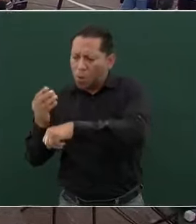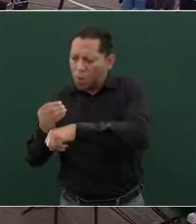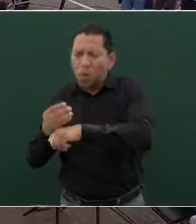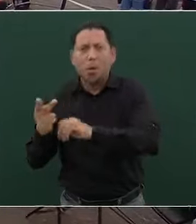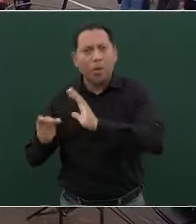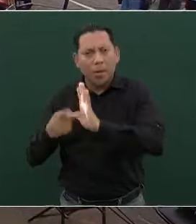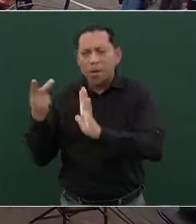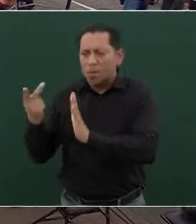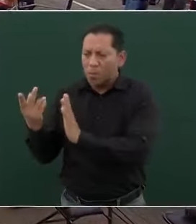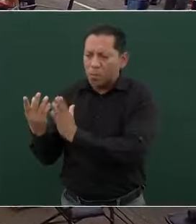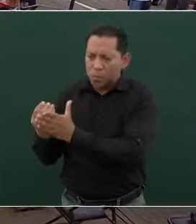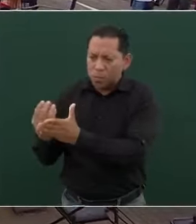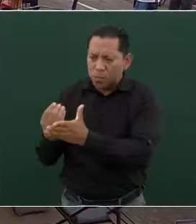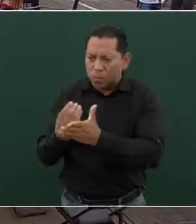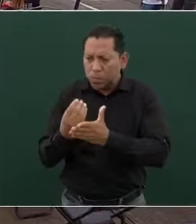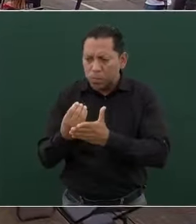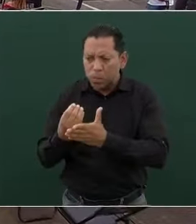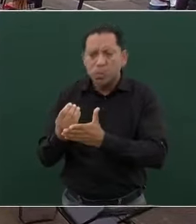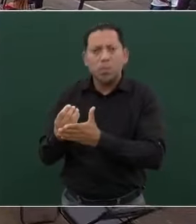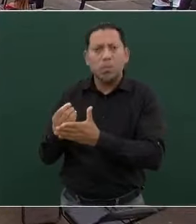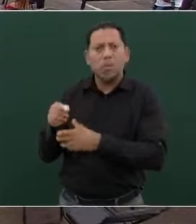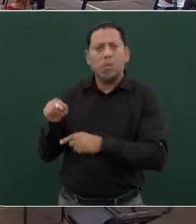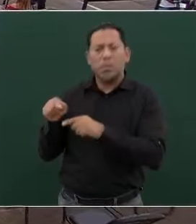desde